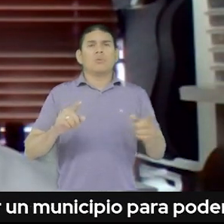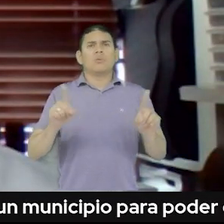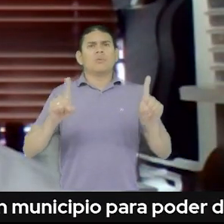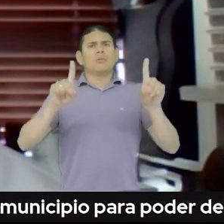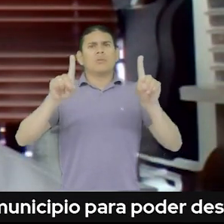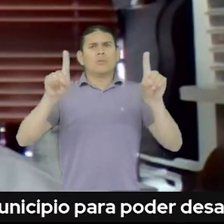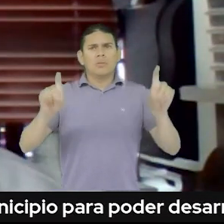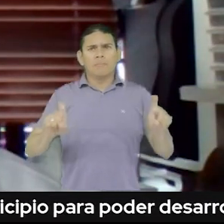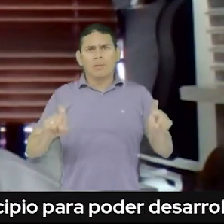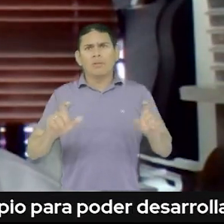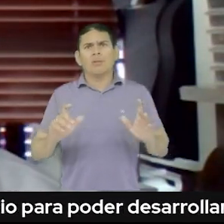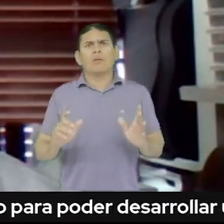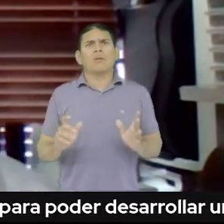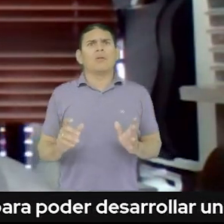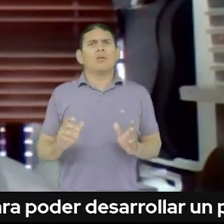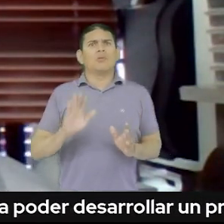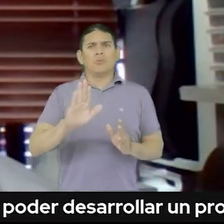caso,